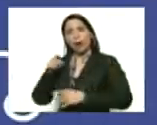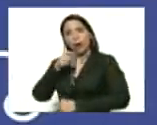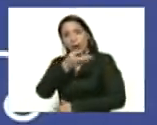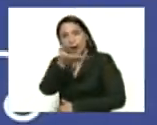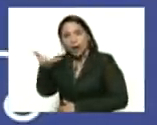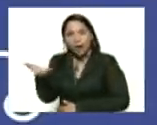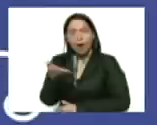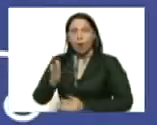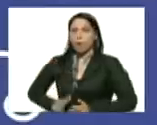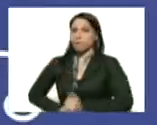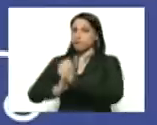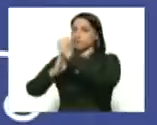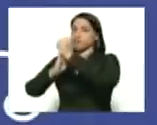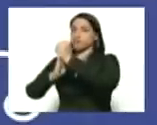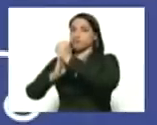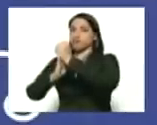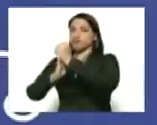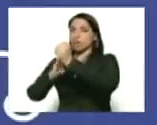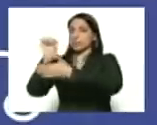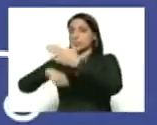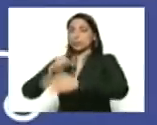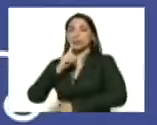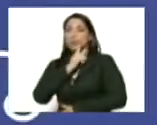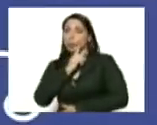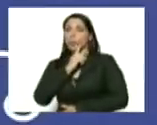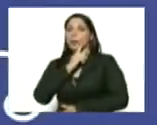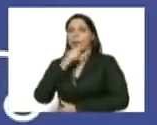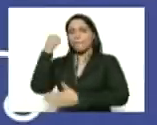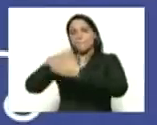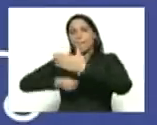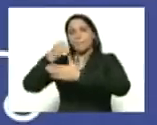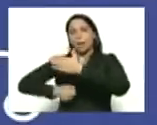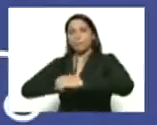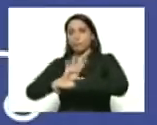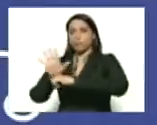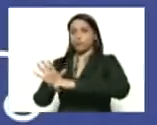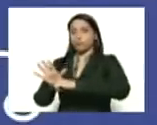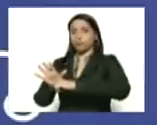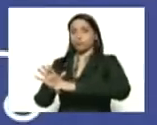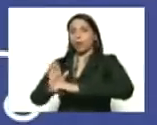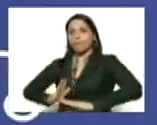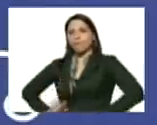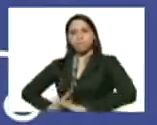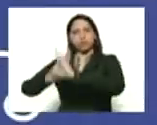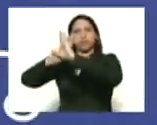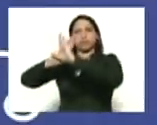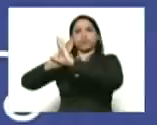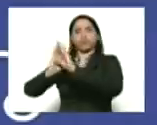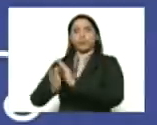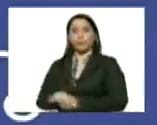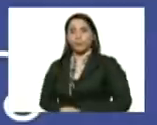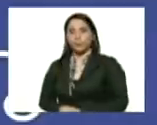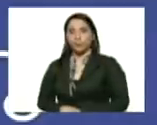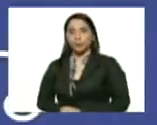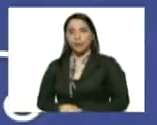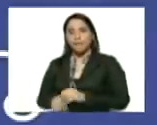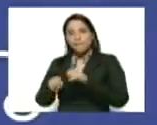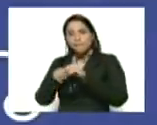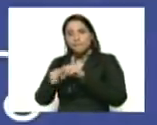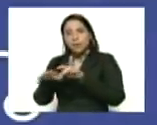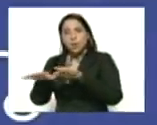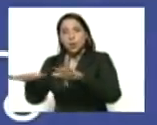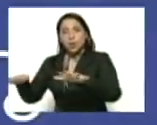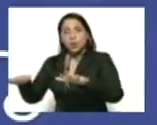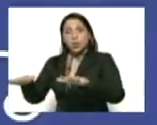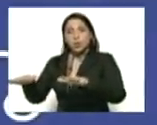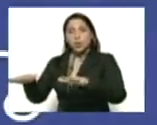héroes anónimos que están combatiendo el virus que están neutralizando la propagación del